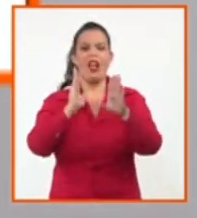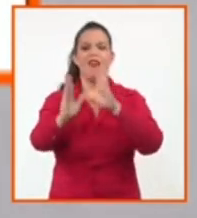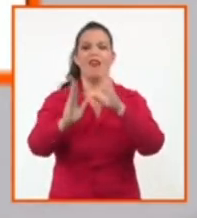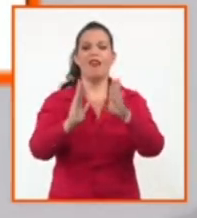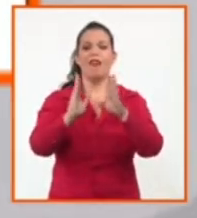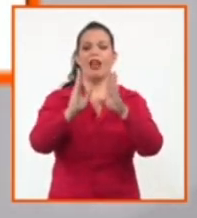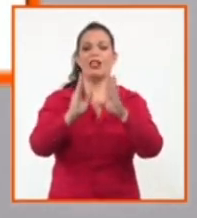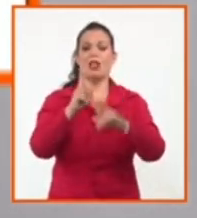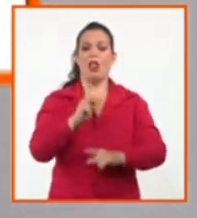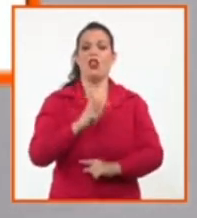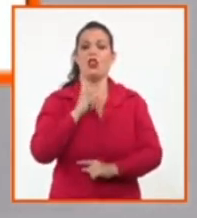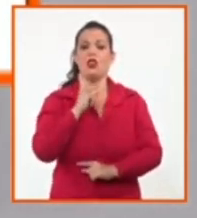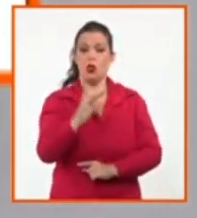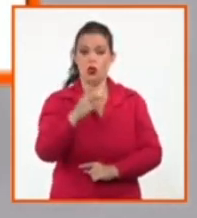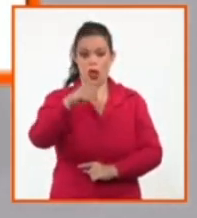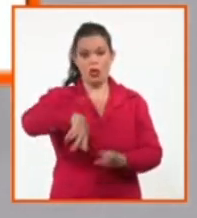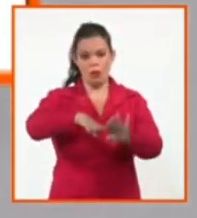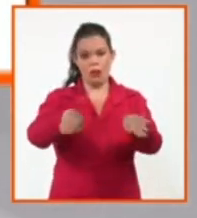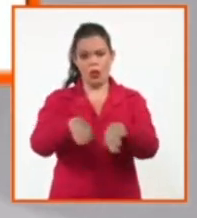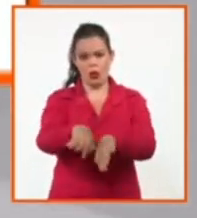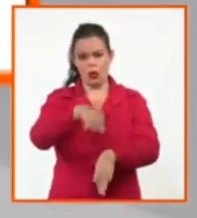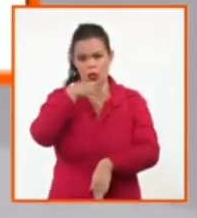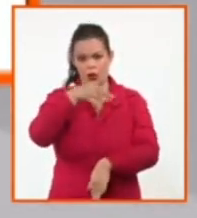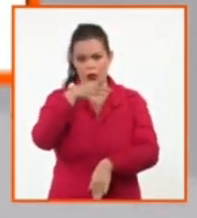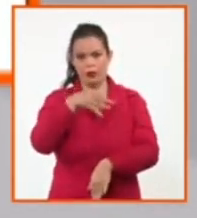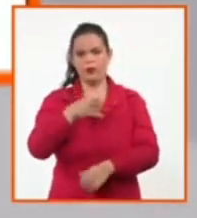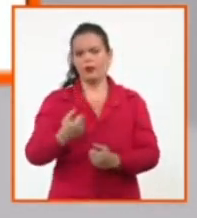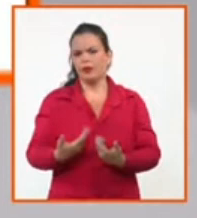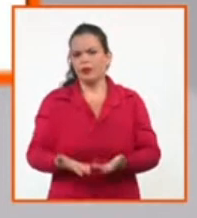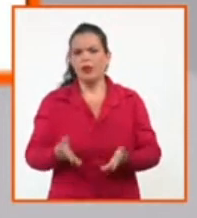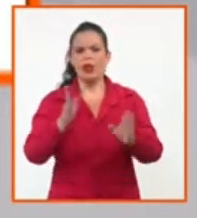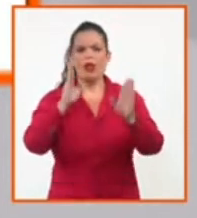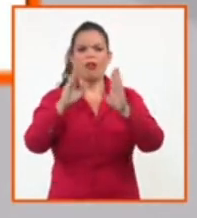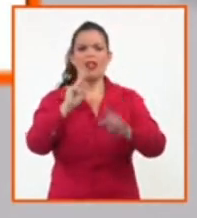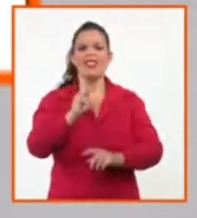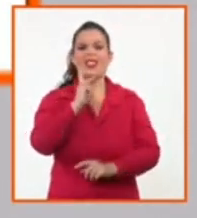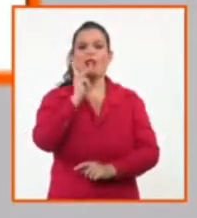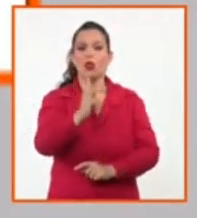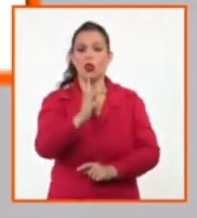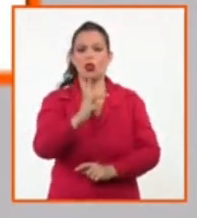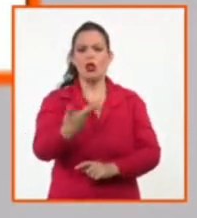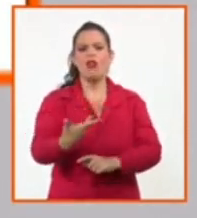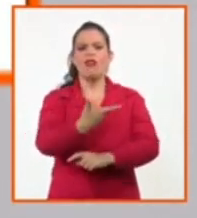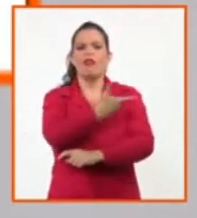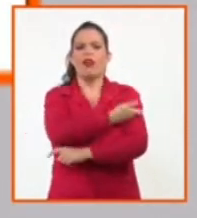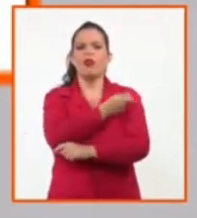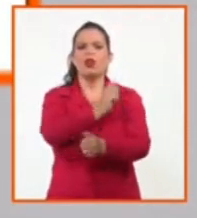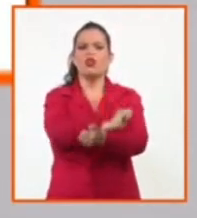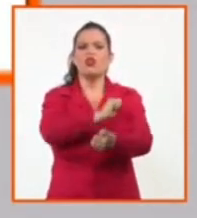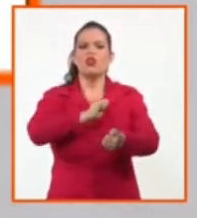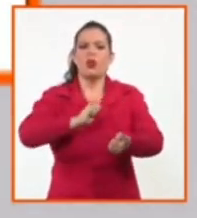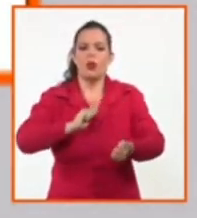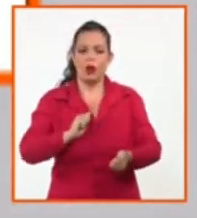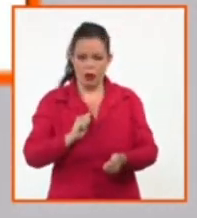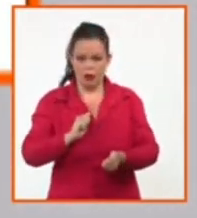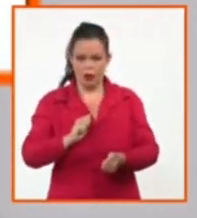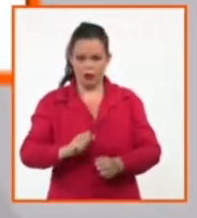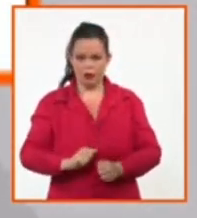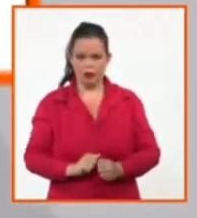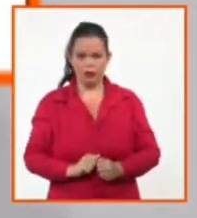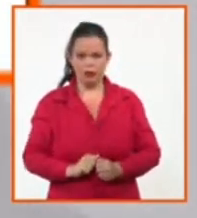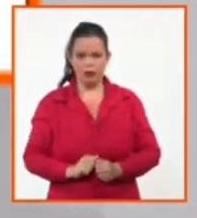sumando la fase 2A y la fase 2B, con las vacunas soberanas. Y lo que está en azul,